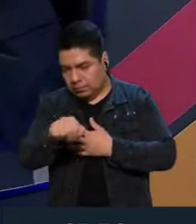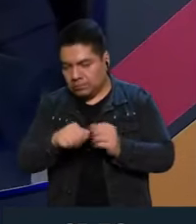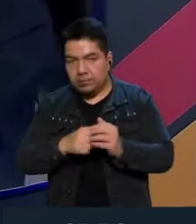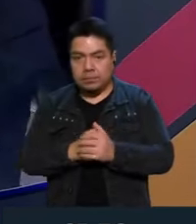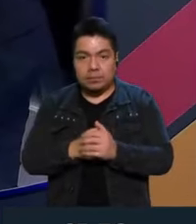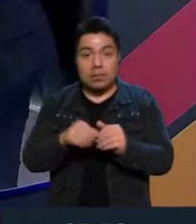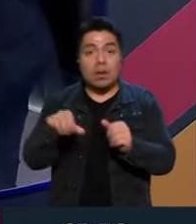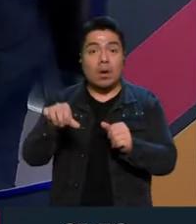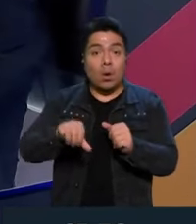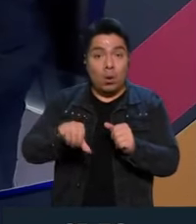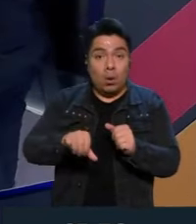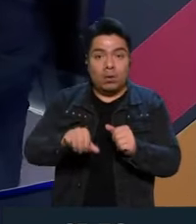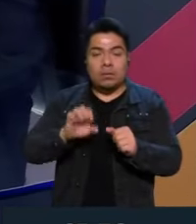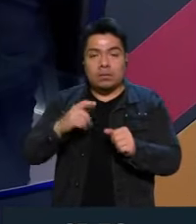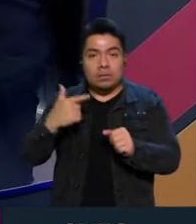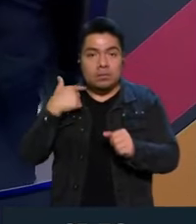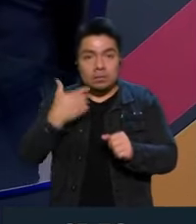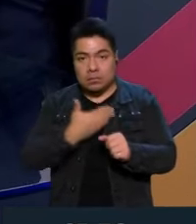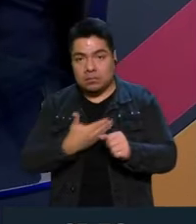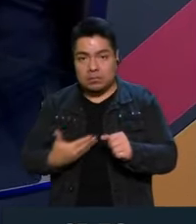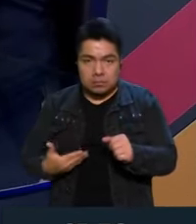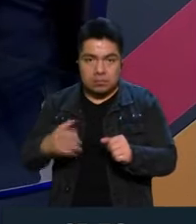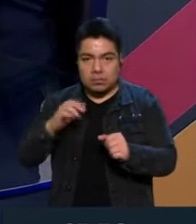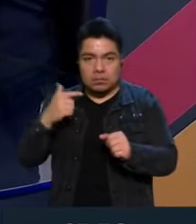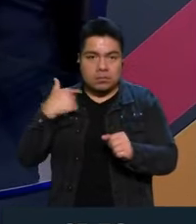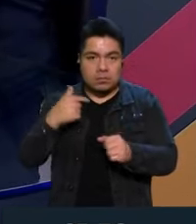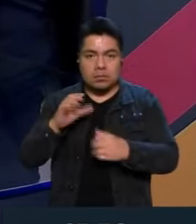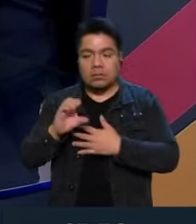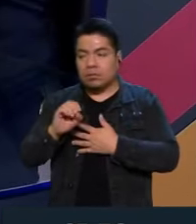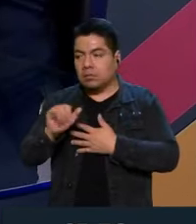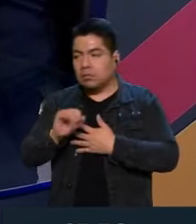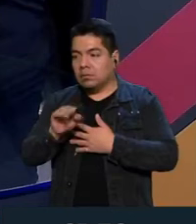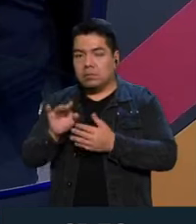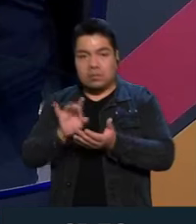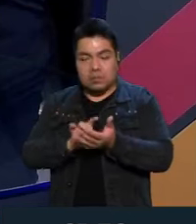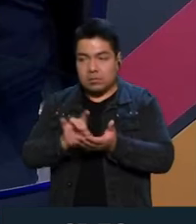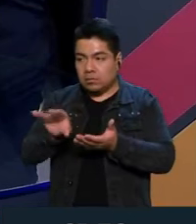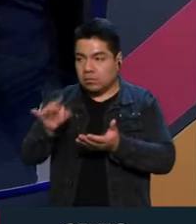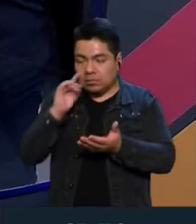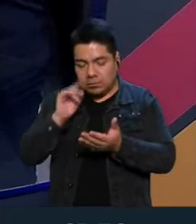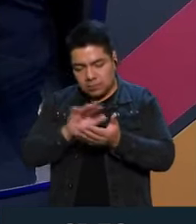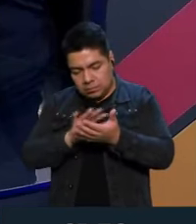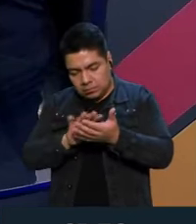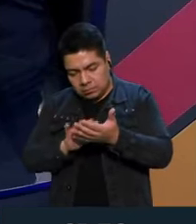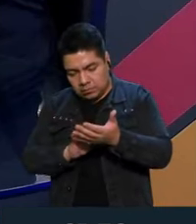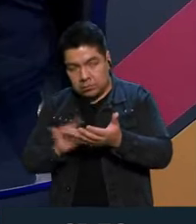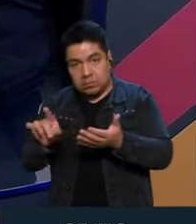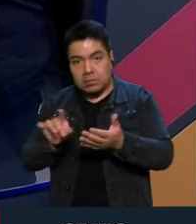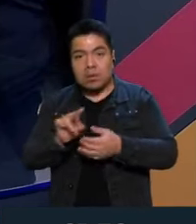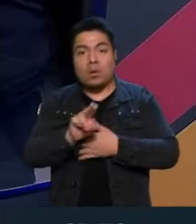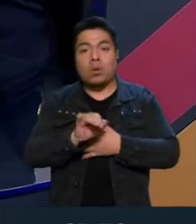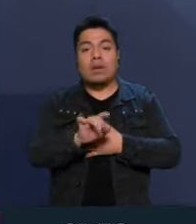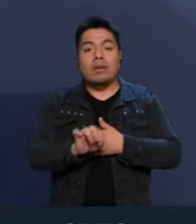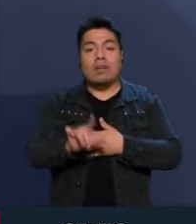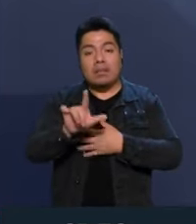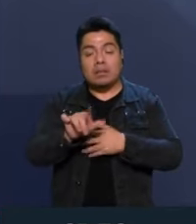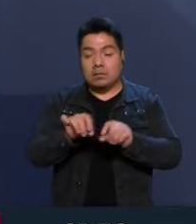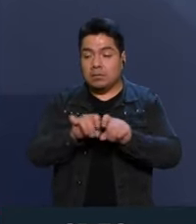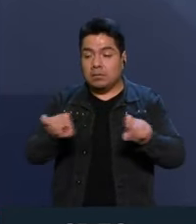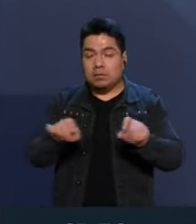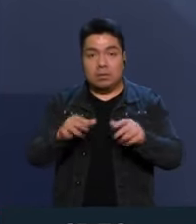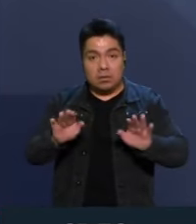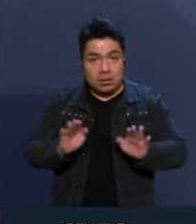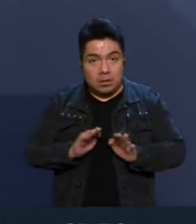También hoy el expresidente o extitular de la COBAJ, Alejandro Encinas, publica una columna en El Universal que es un